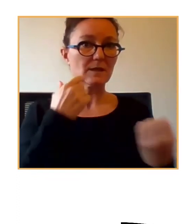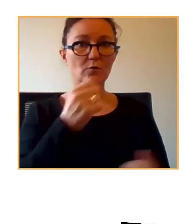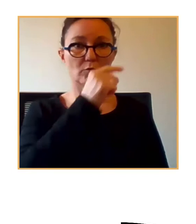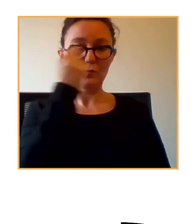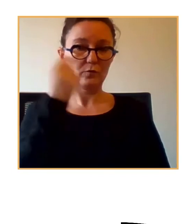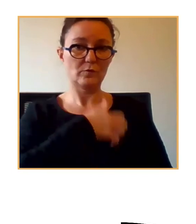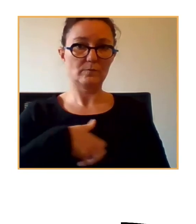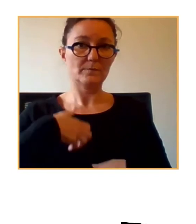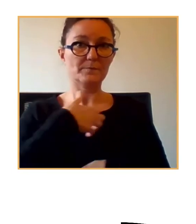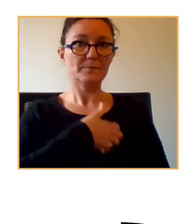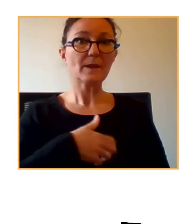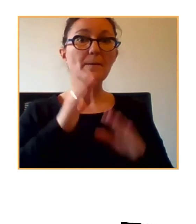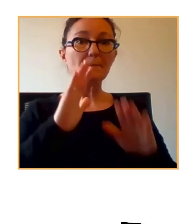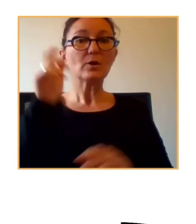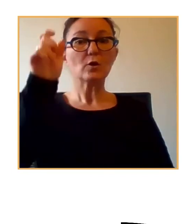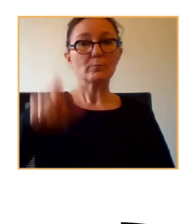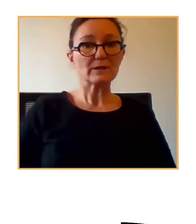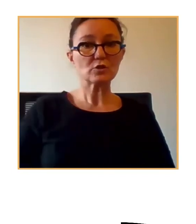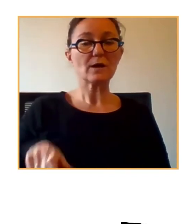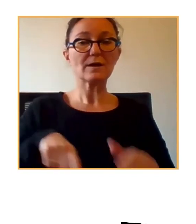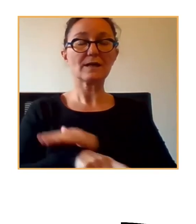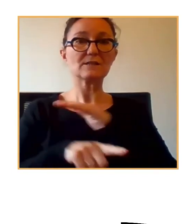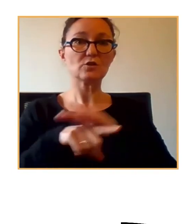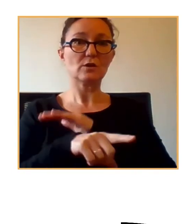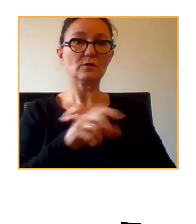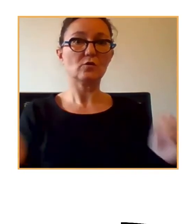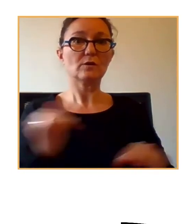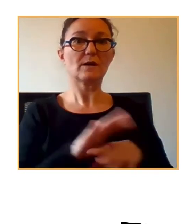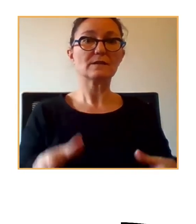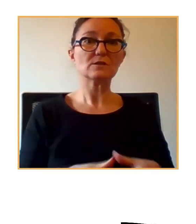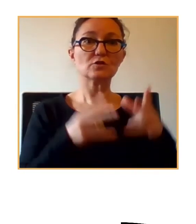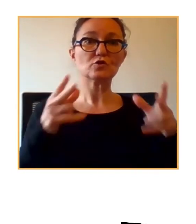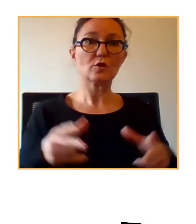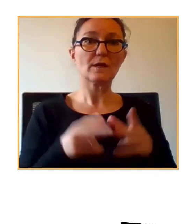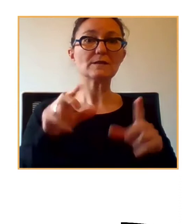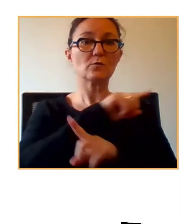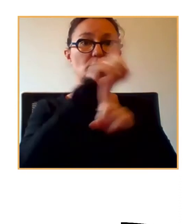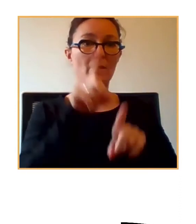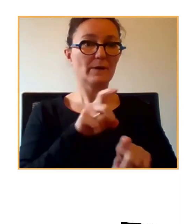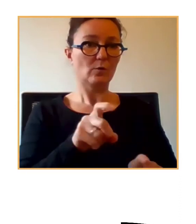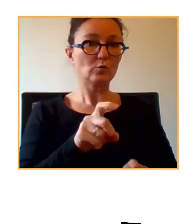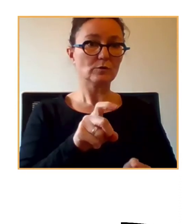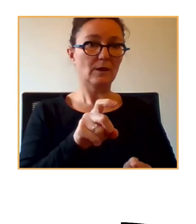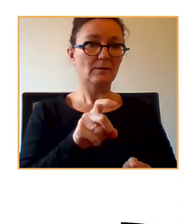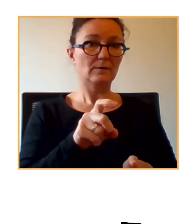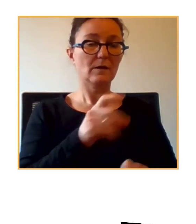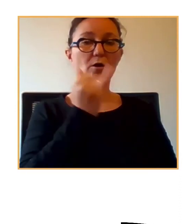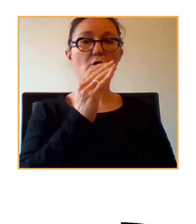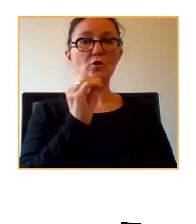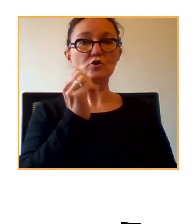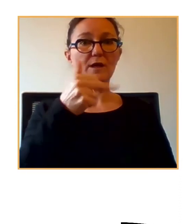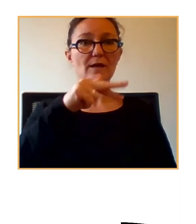está gestionando las redes sociales, que es Jesús, tiene una pregunta que va a gestionar ante José Antonio Pequeras para que pueda